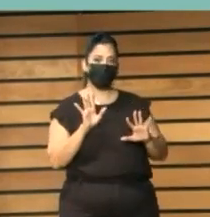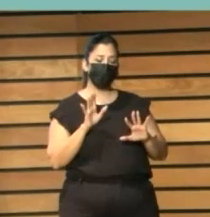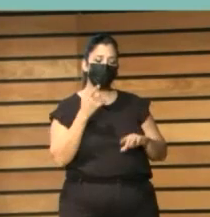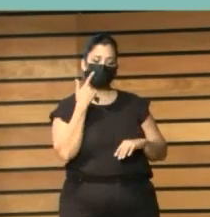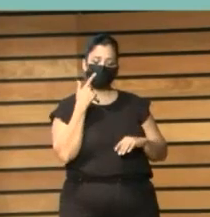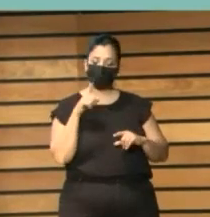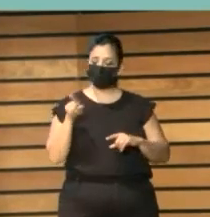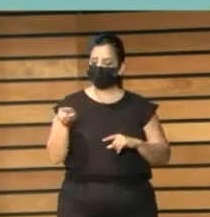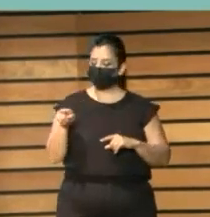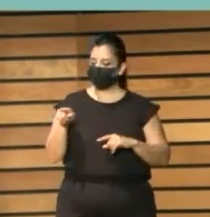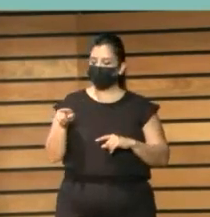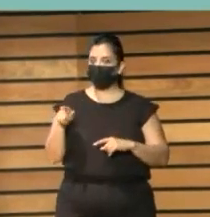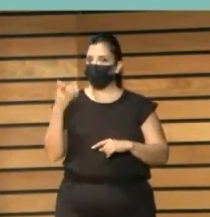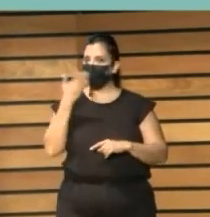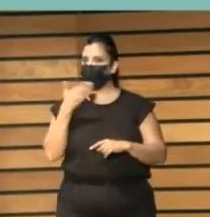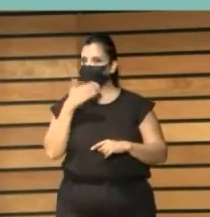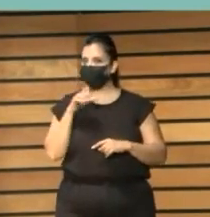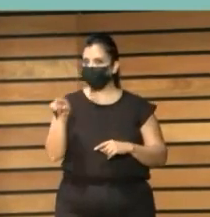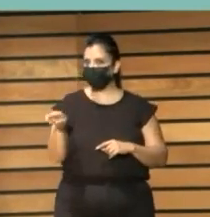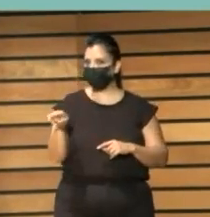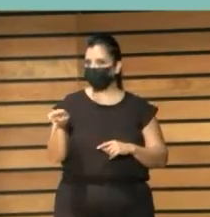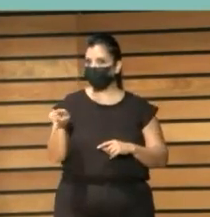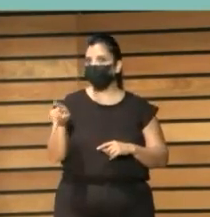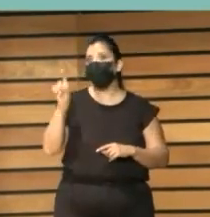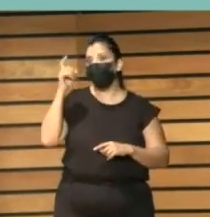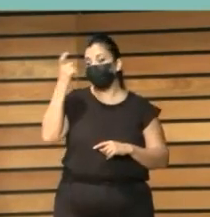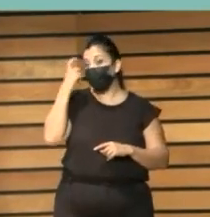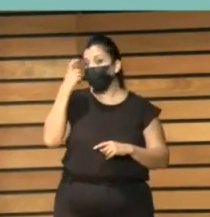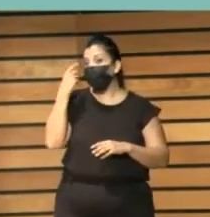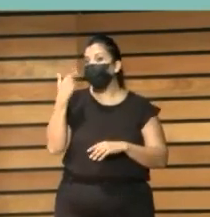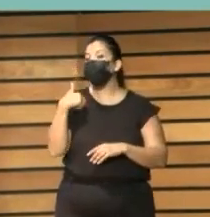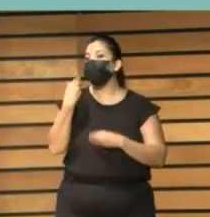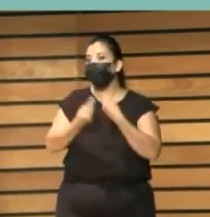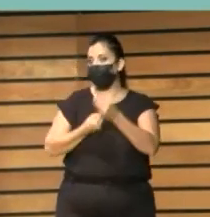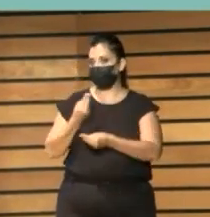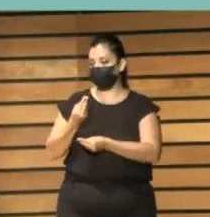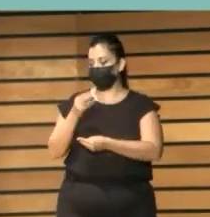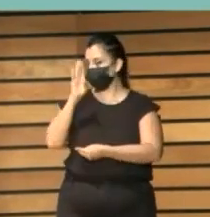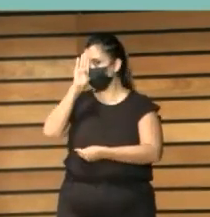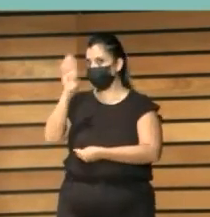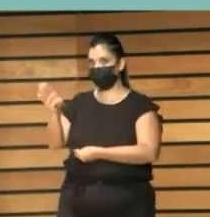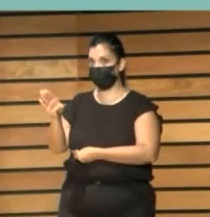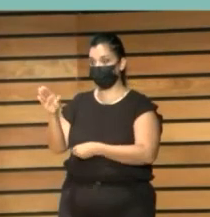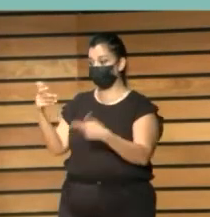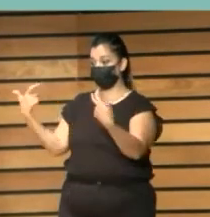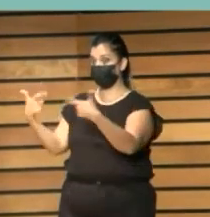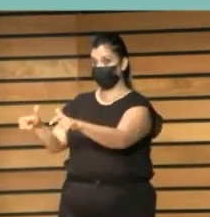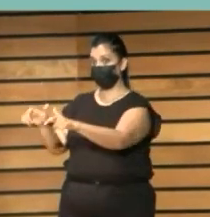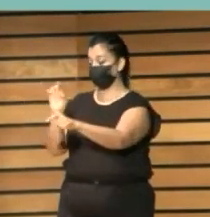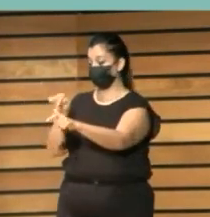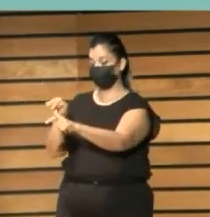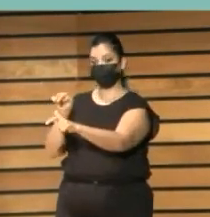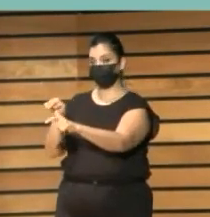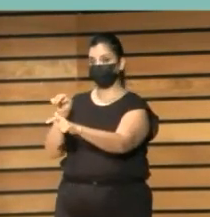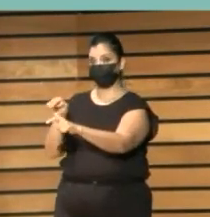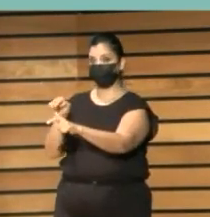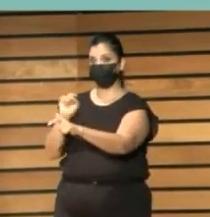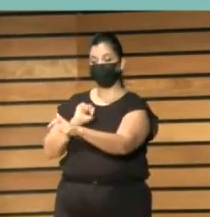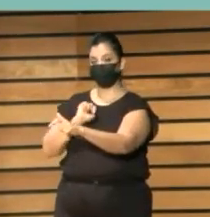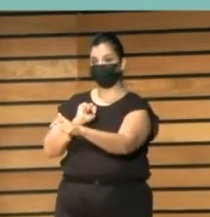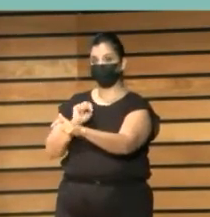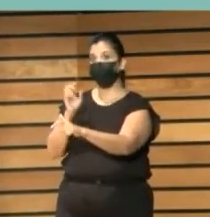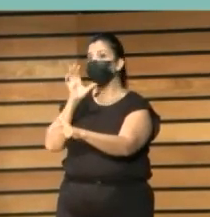las escuelas, el docente se dirige a un usuario cautivo porque de alguna manera